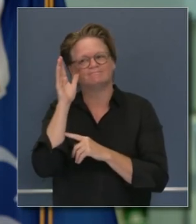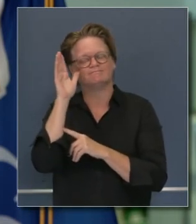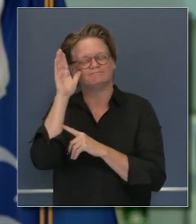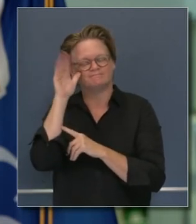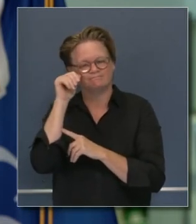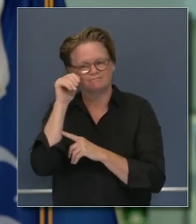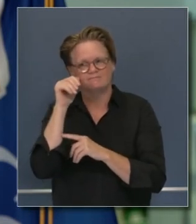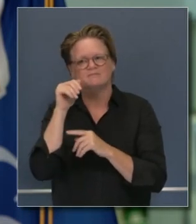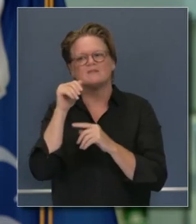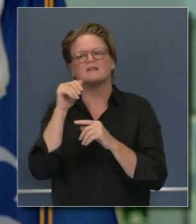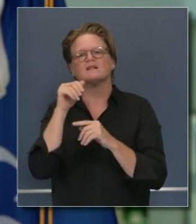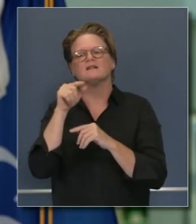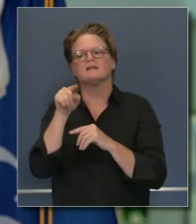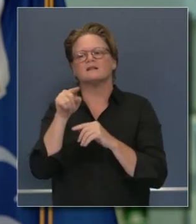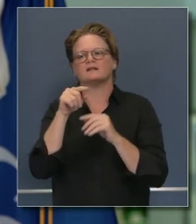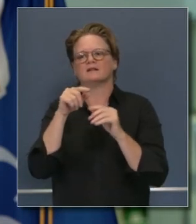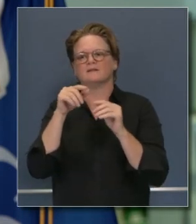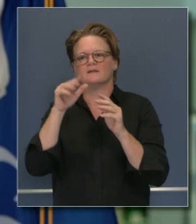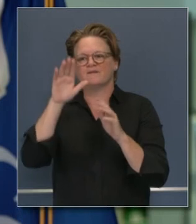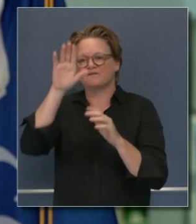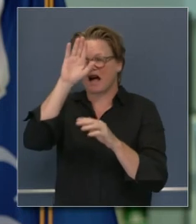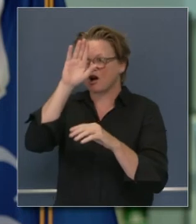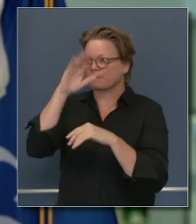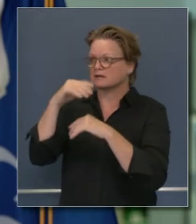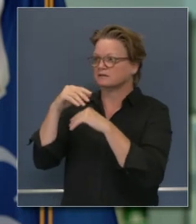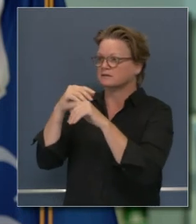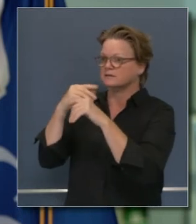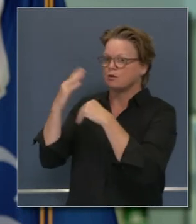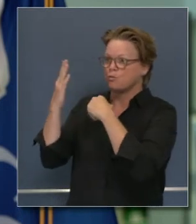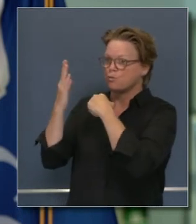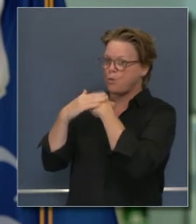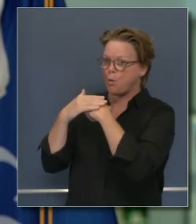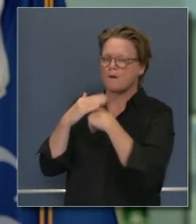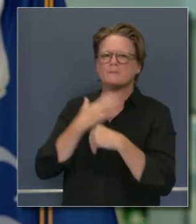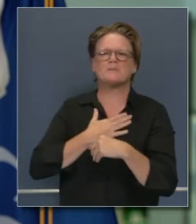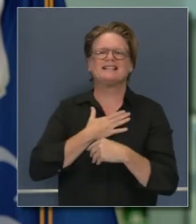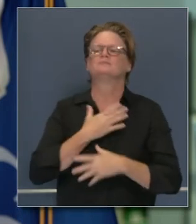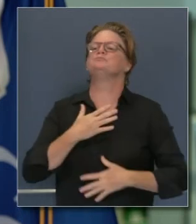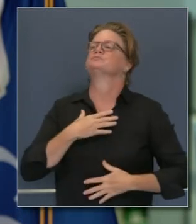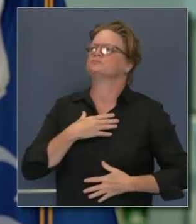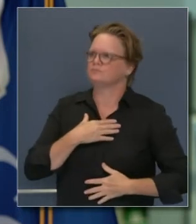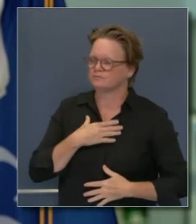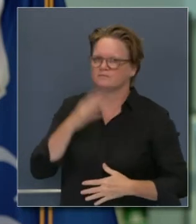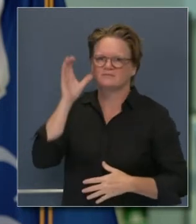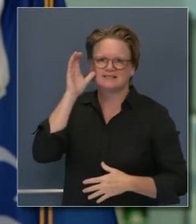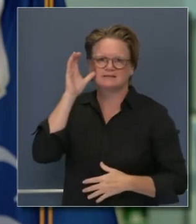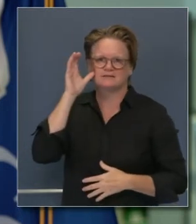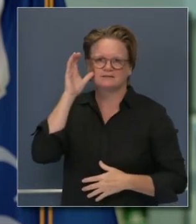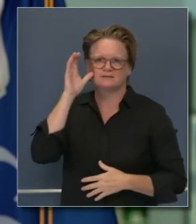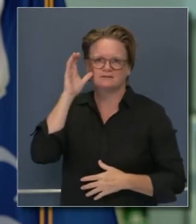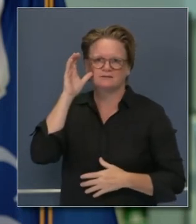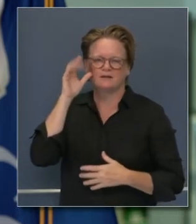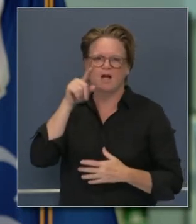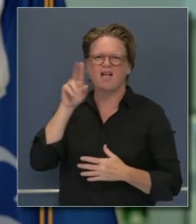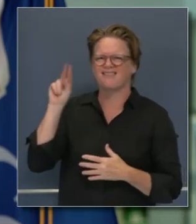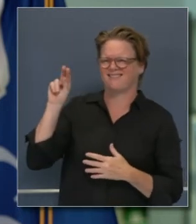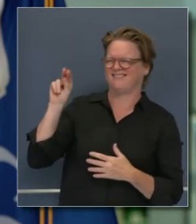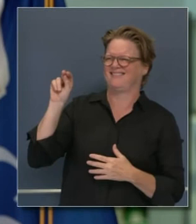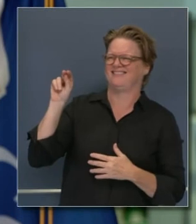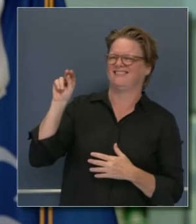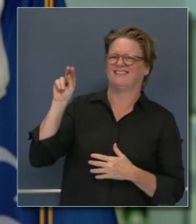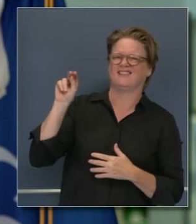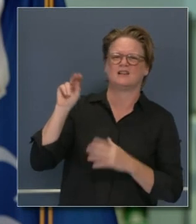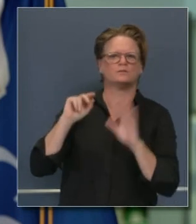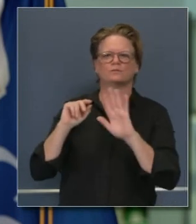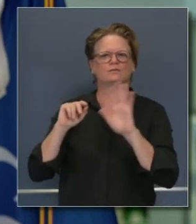si les dicen que evacúen su hogar tomen esas órdenes de evacuación seriamente sigan todos reconociendo que tenemos